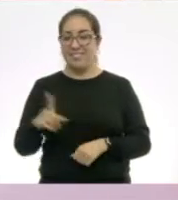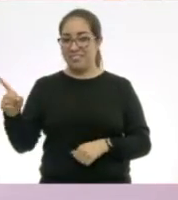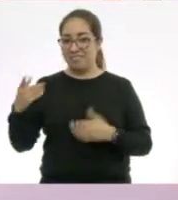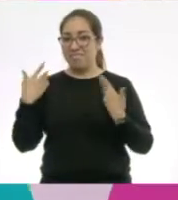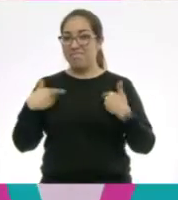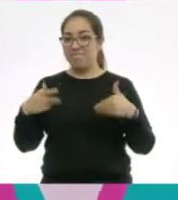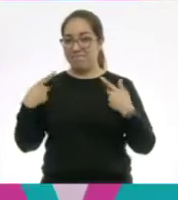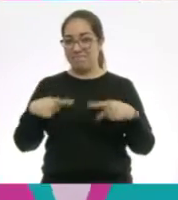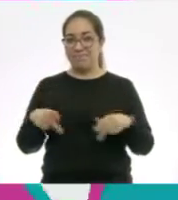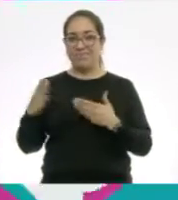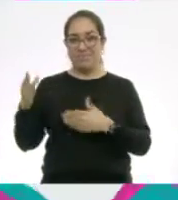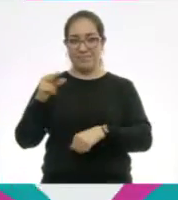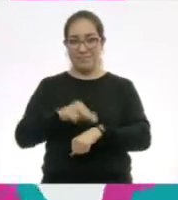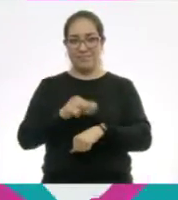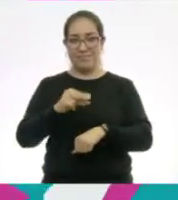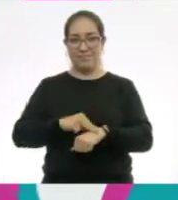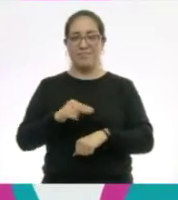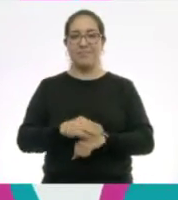especialista, el médico.